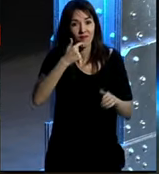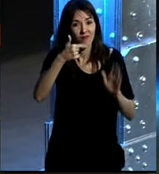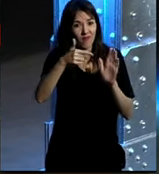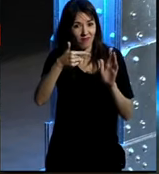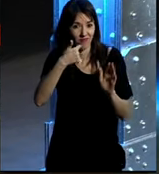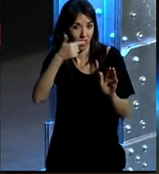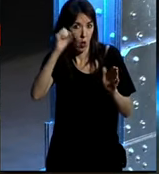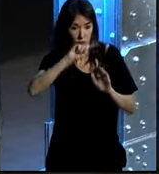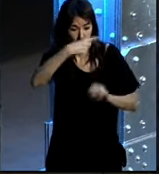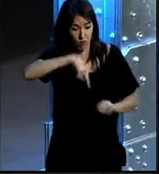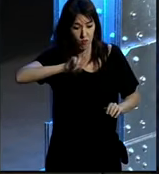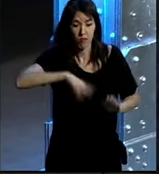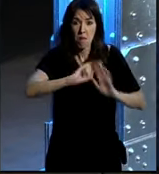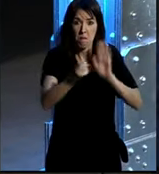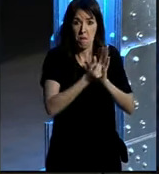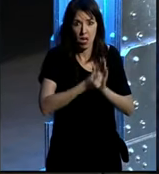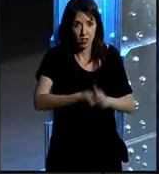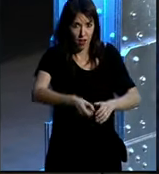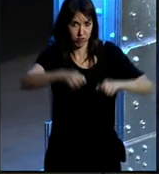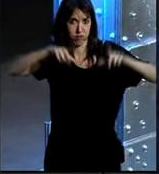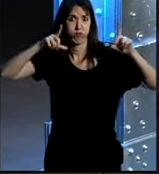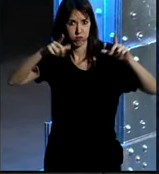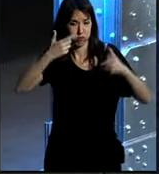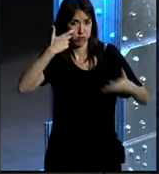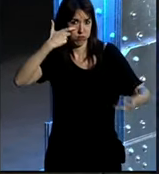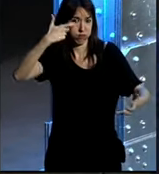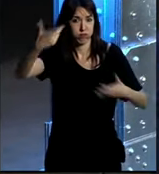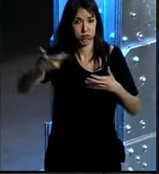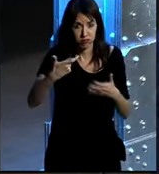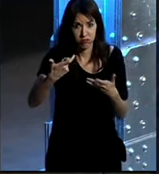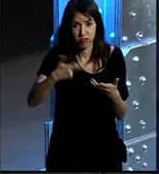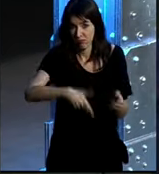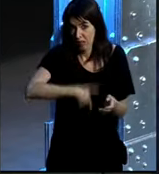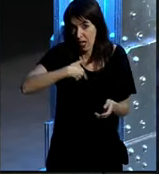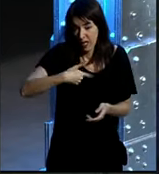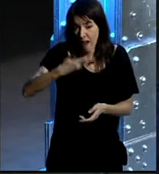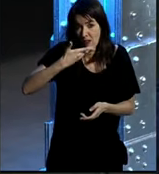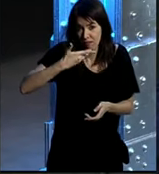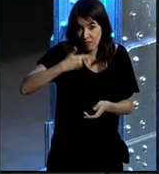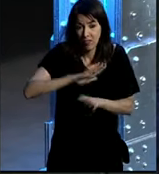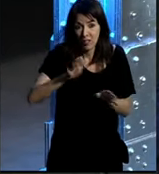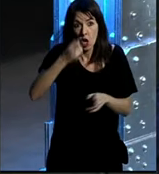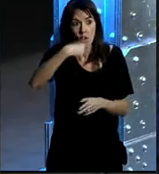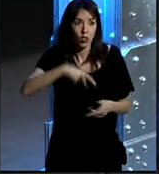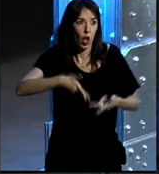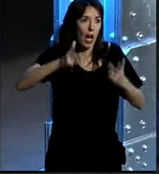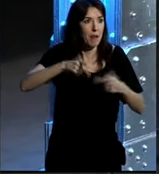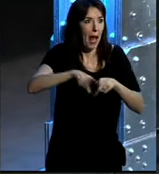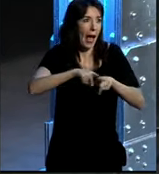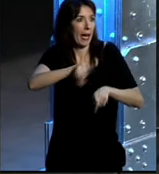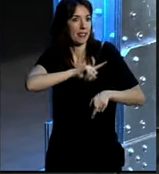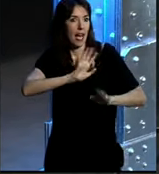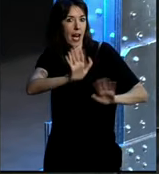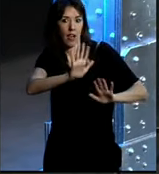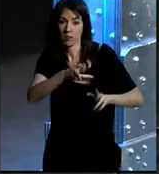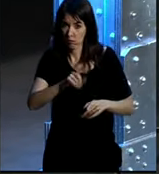marca pues muy visible o muy vistosa en general y no estamos libres de críticas